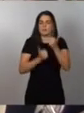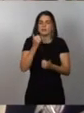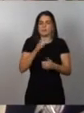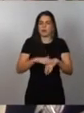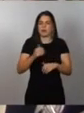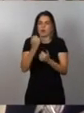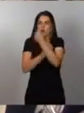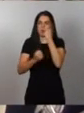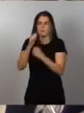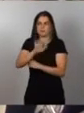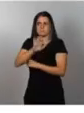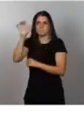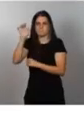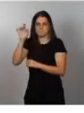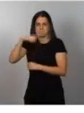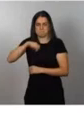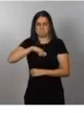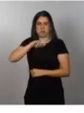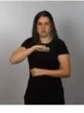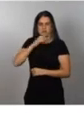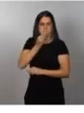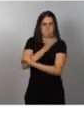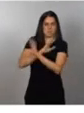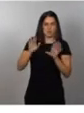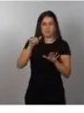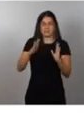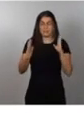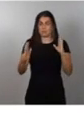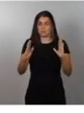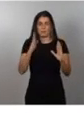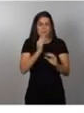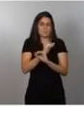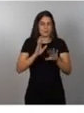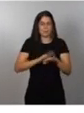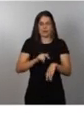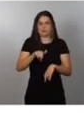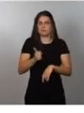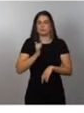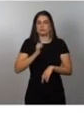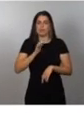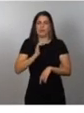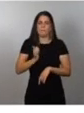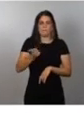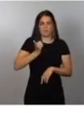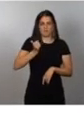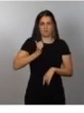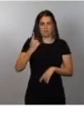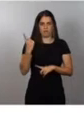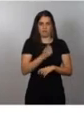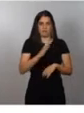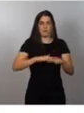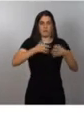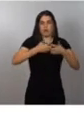No habrá mejor momento que este. No podemos perder esta oportunidad, ni por la industria ni por nuestro país.